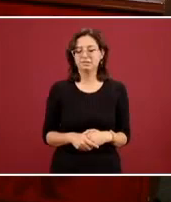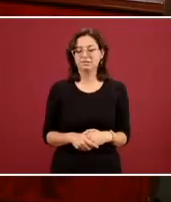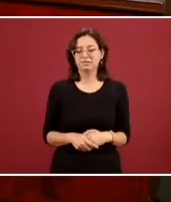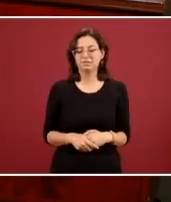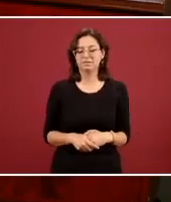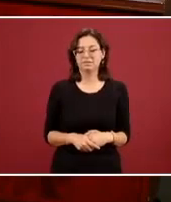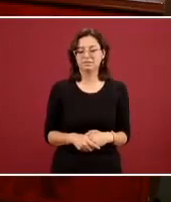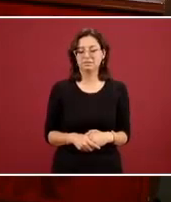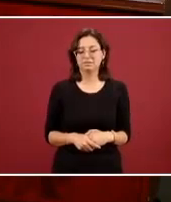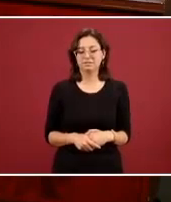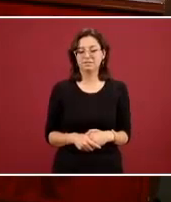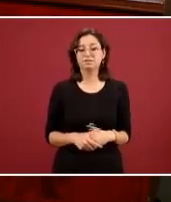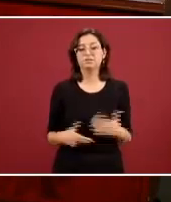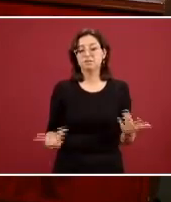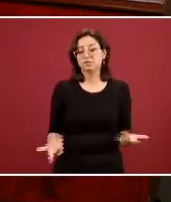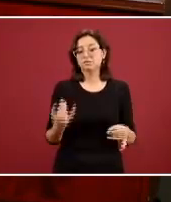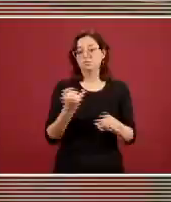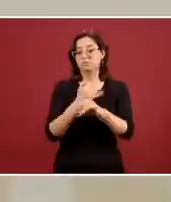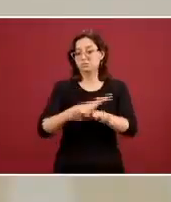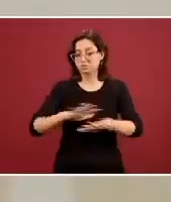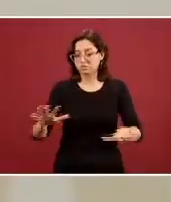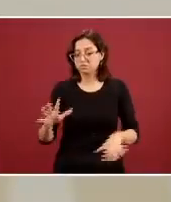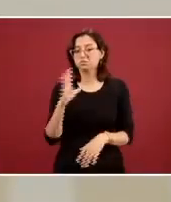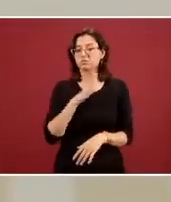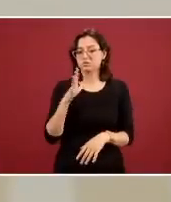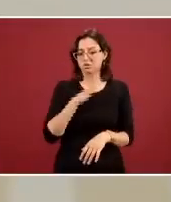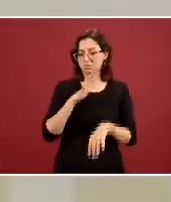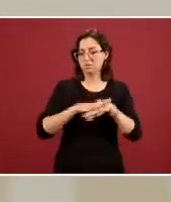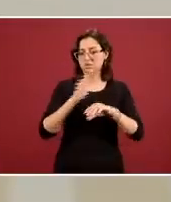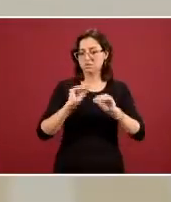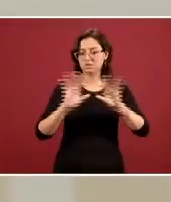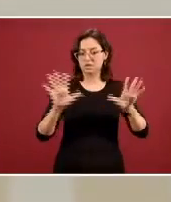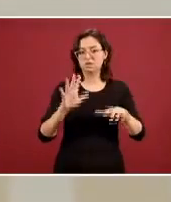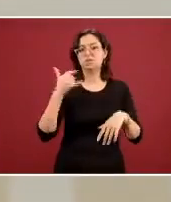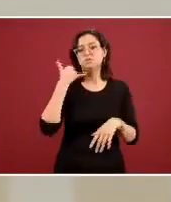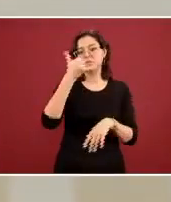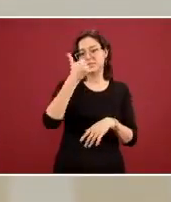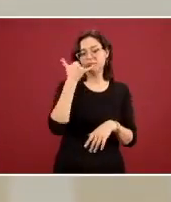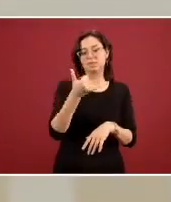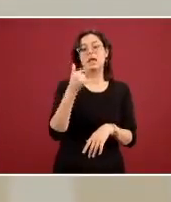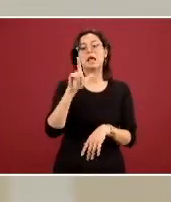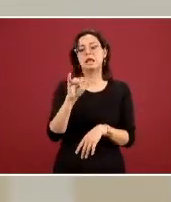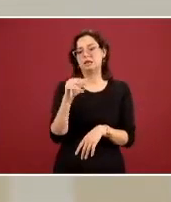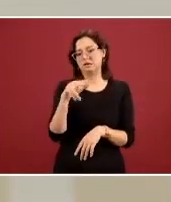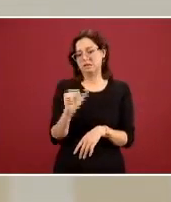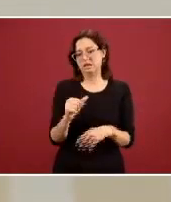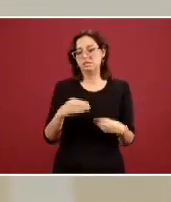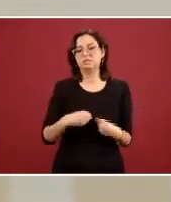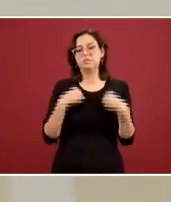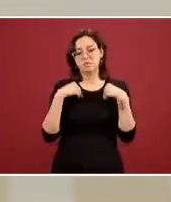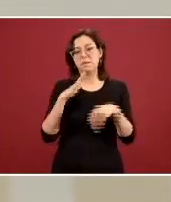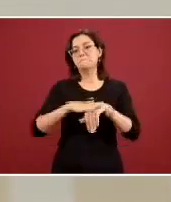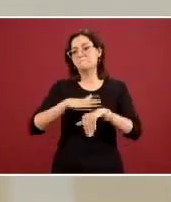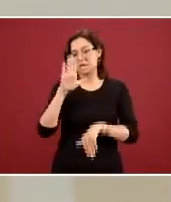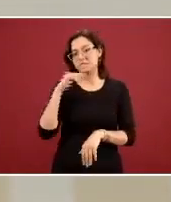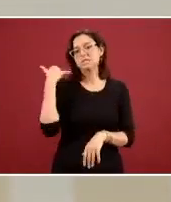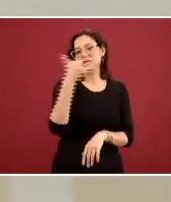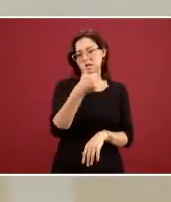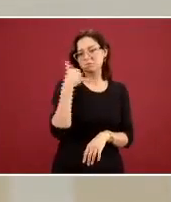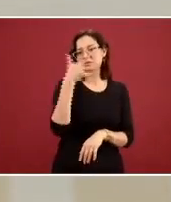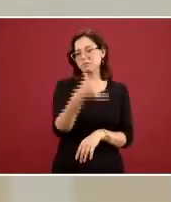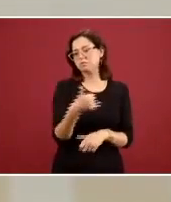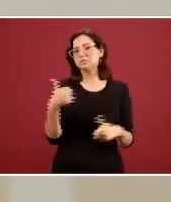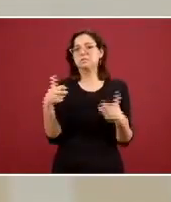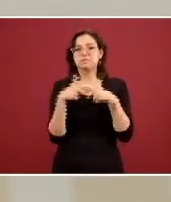los datos que pudiéramos tener los que tenemos muy claros son en línea de la vida efectivamente ha habido un aumento de llamadas en cuanto a